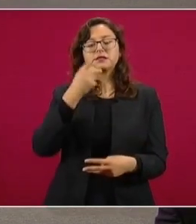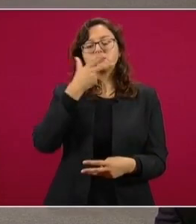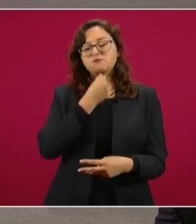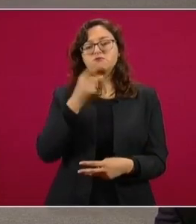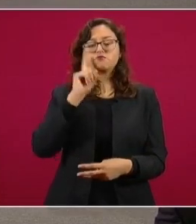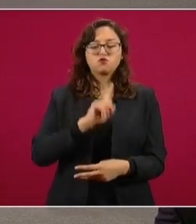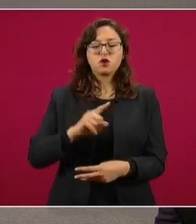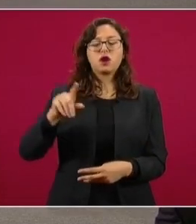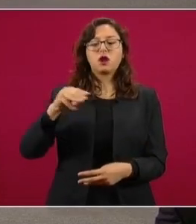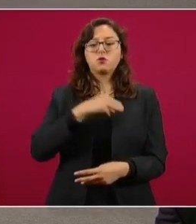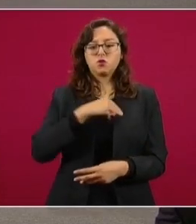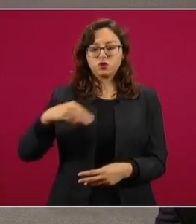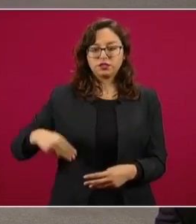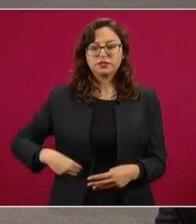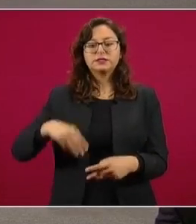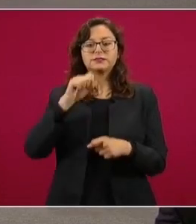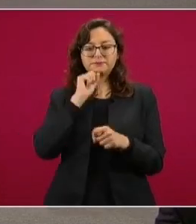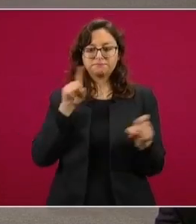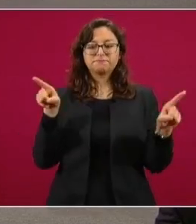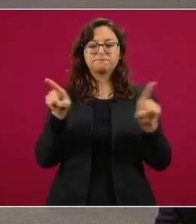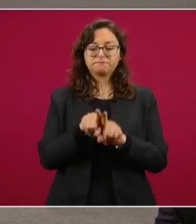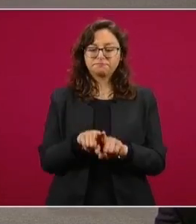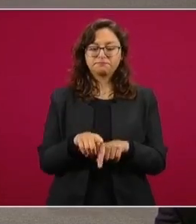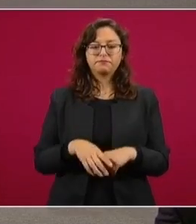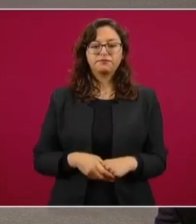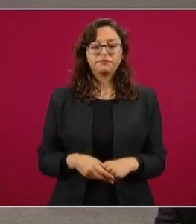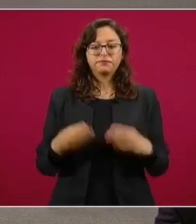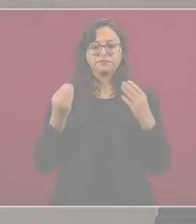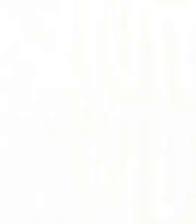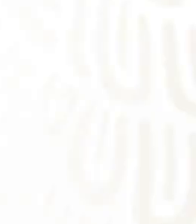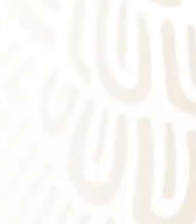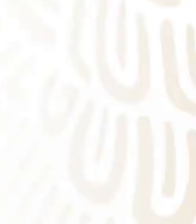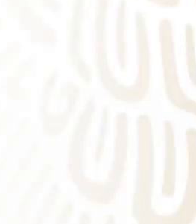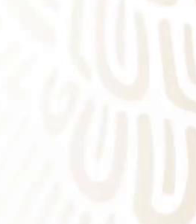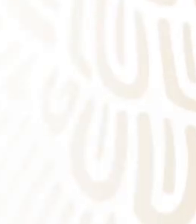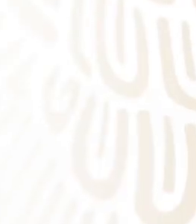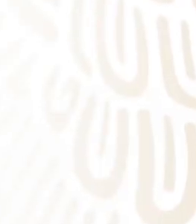municipales de esos dos estados. Muchas gracias.